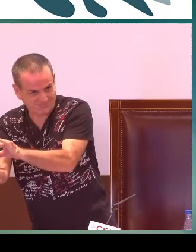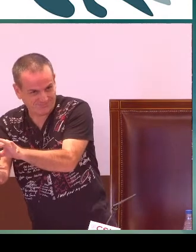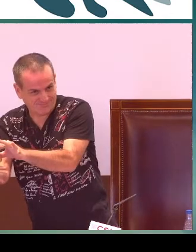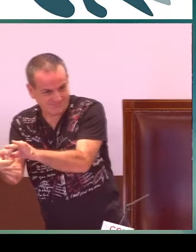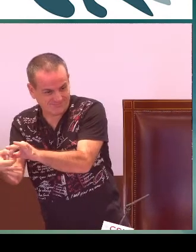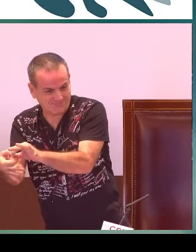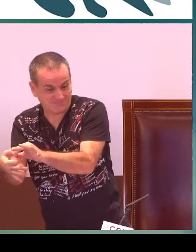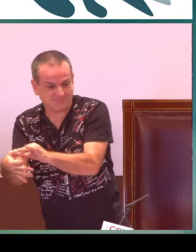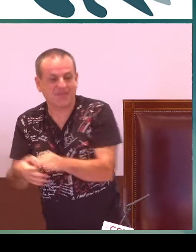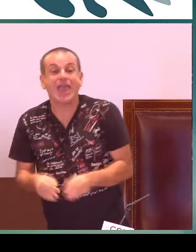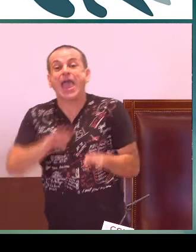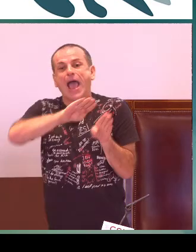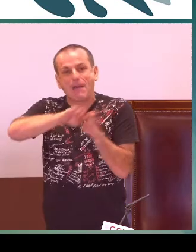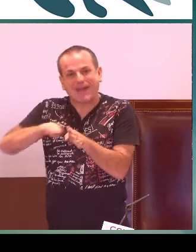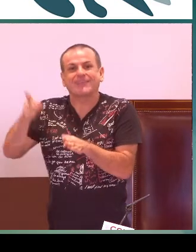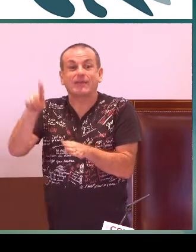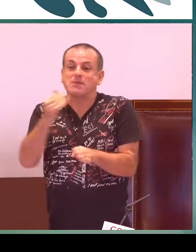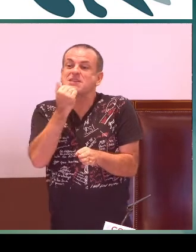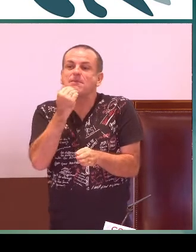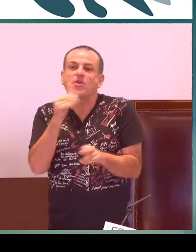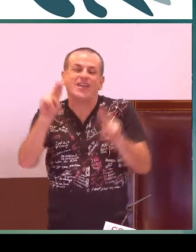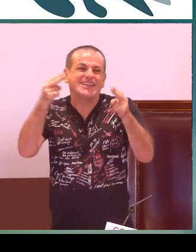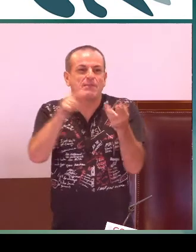oral y el profesor como referente de lengua de signos.